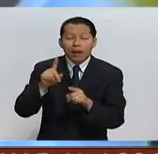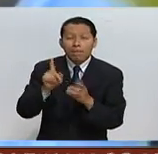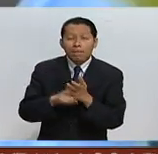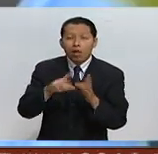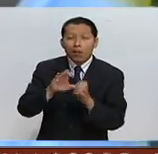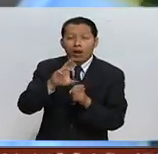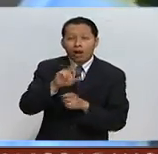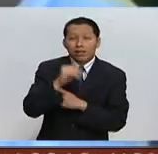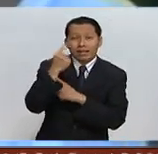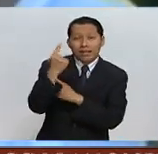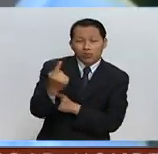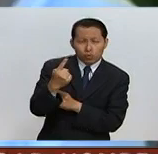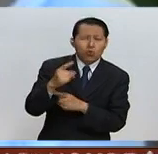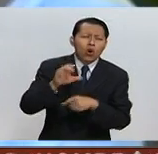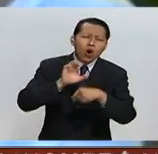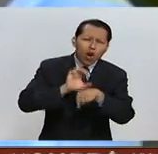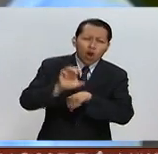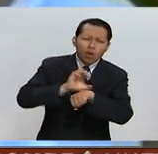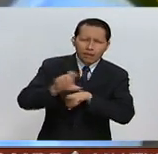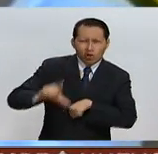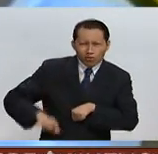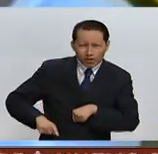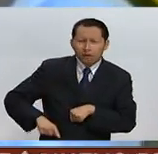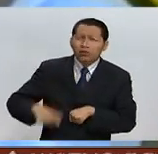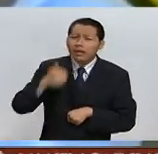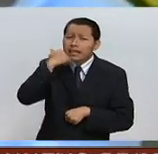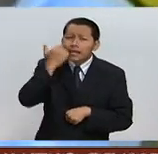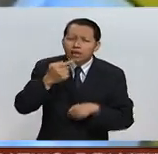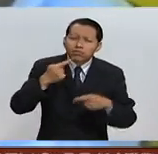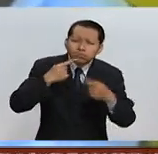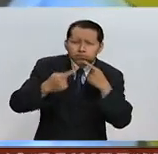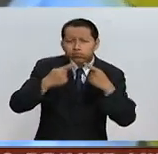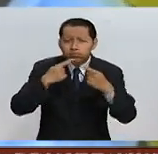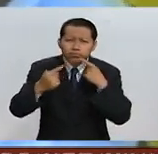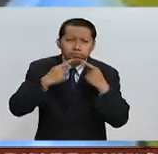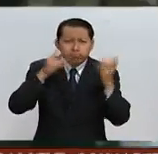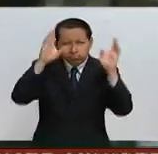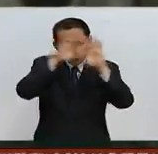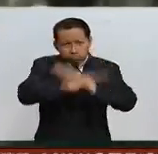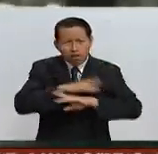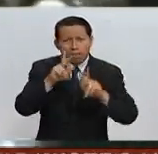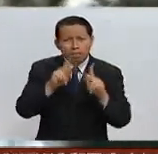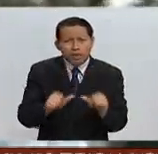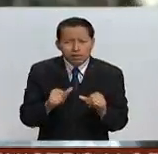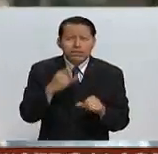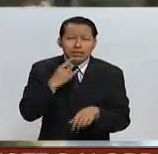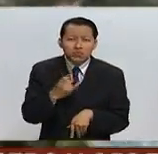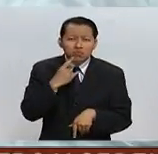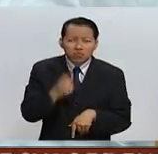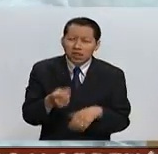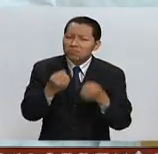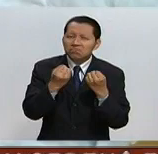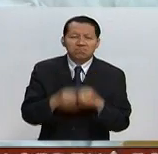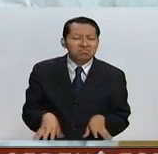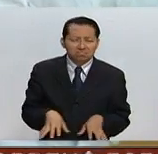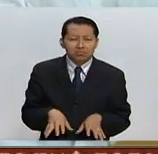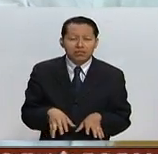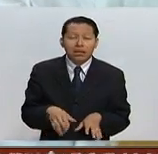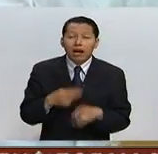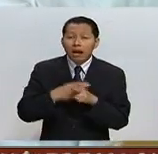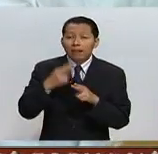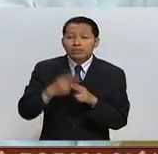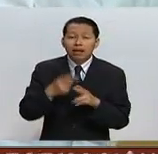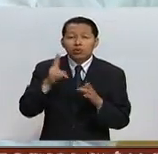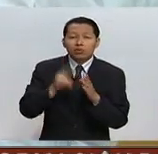diferentes gobiernos de Colombia han intentado negociar con la guerrilla en busca de la paz. Sin embargo, todos los esfuerzos habían fracasado. Fue hasta